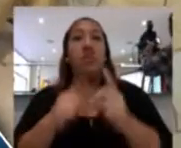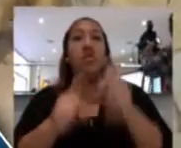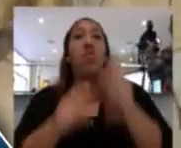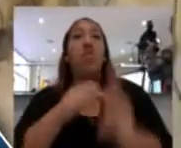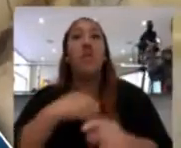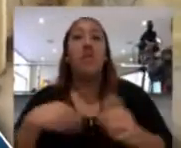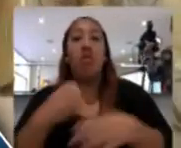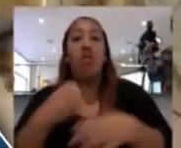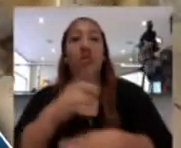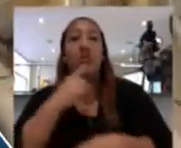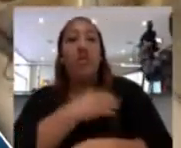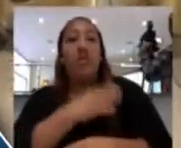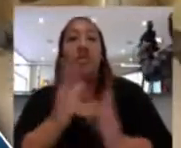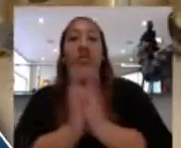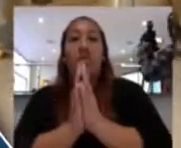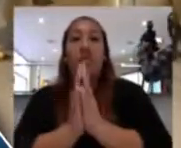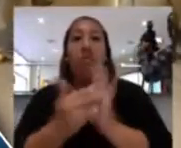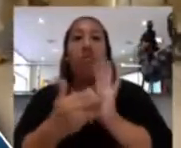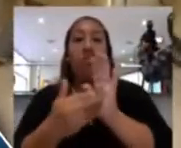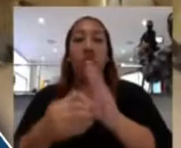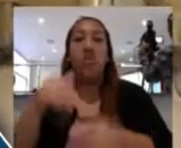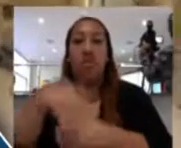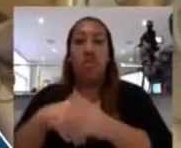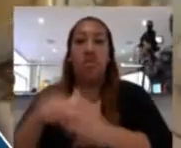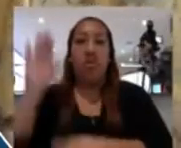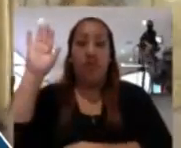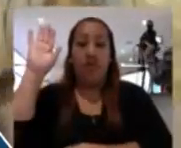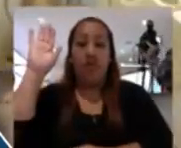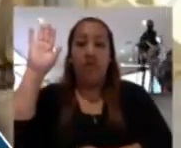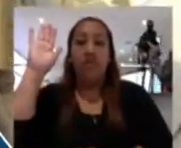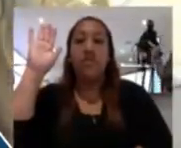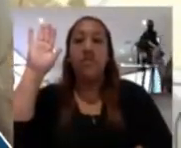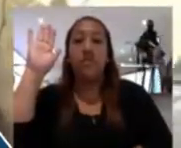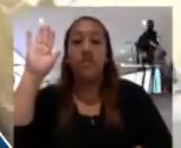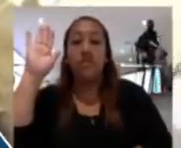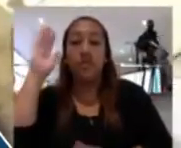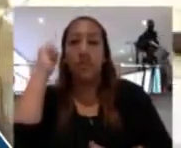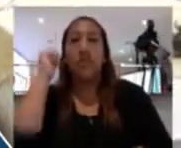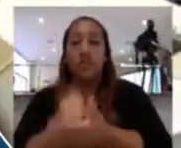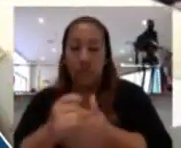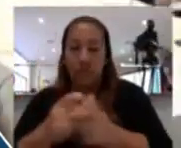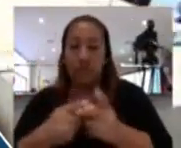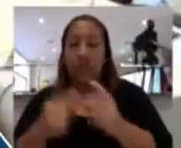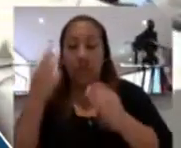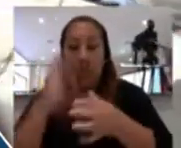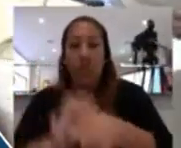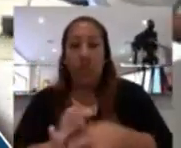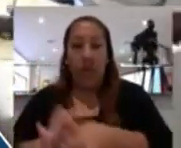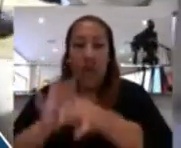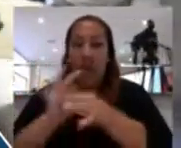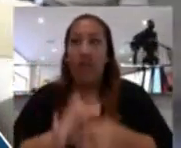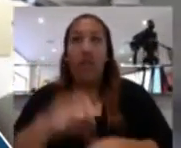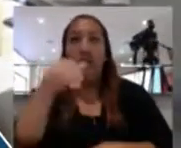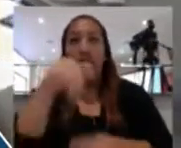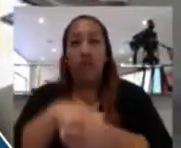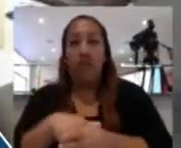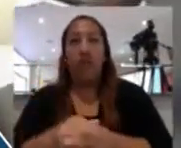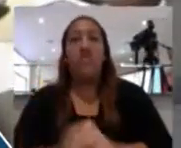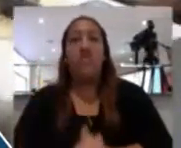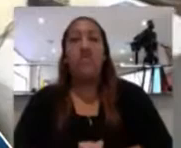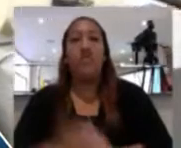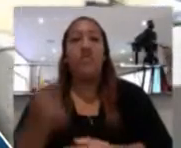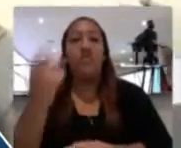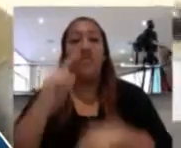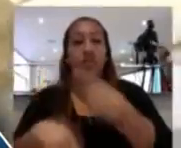Aquellos miembros del consejo que estén a favor, si no es de expresarlo, en señal de conformidad. Se aprueba entonces también por unanimidad de votos. Muchas gracias.